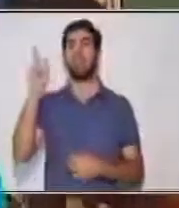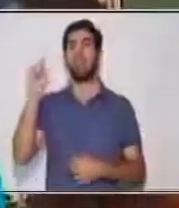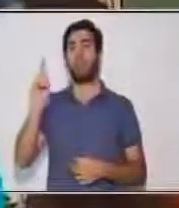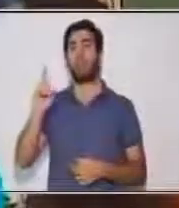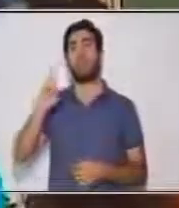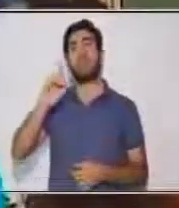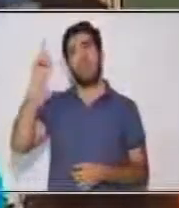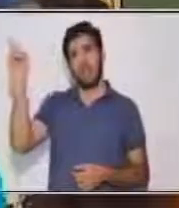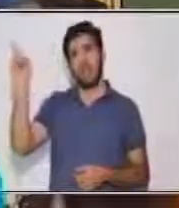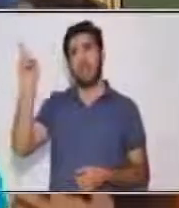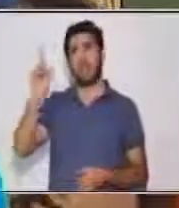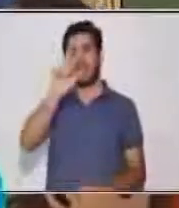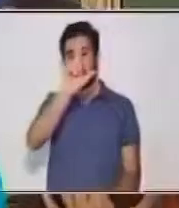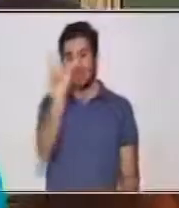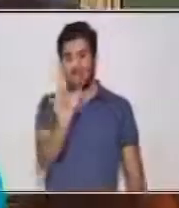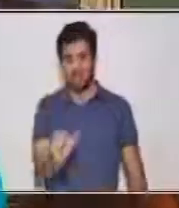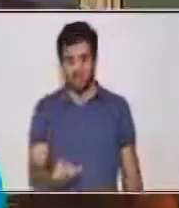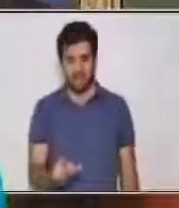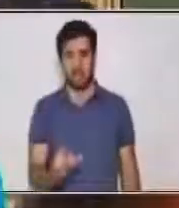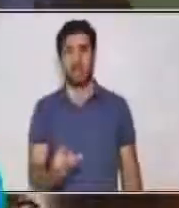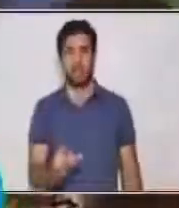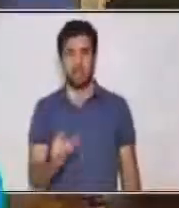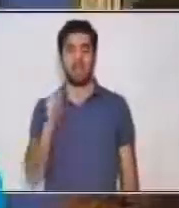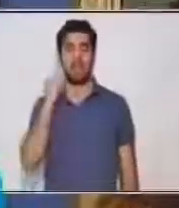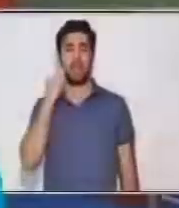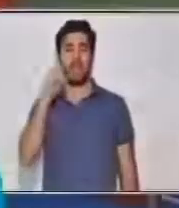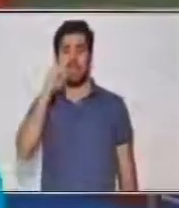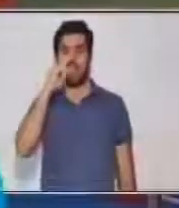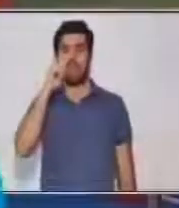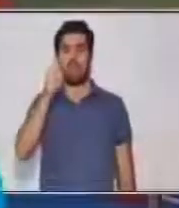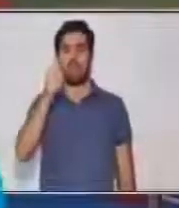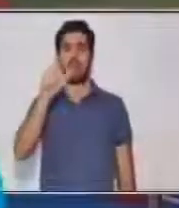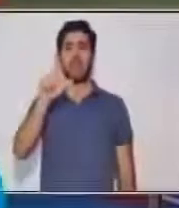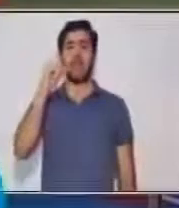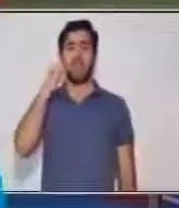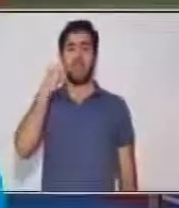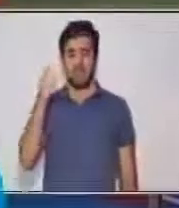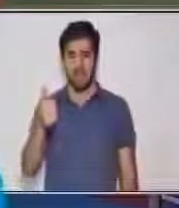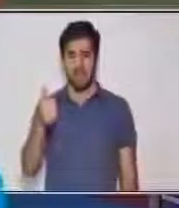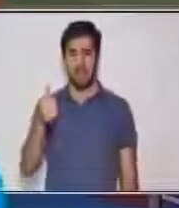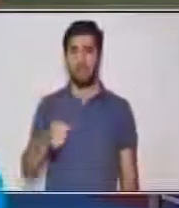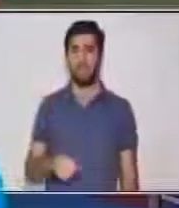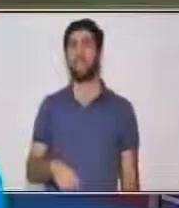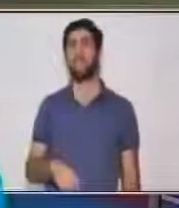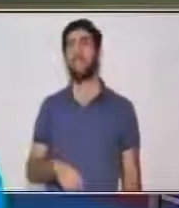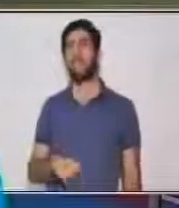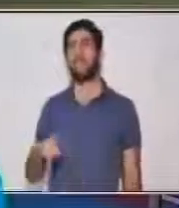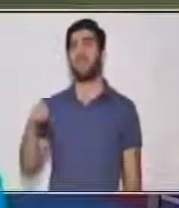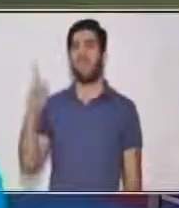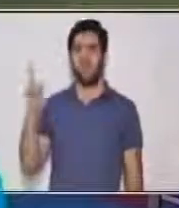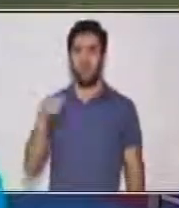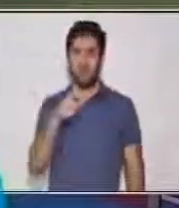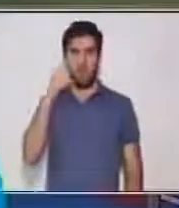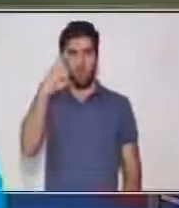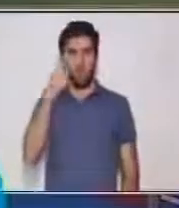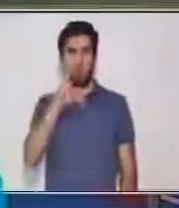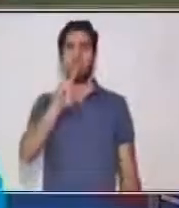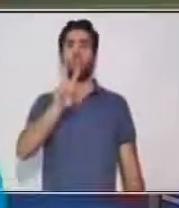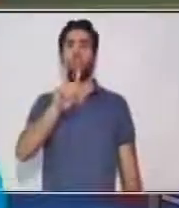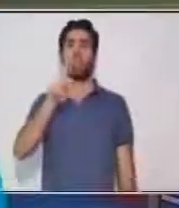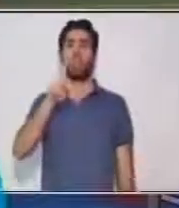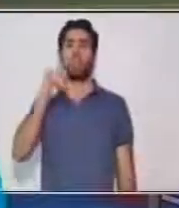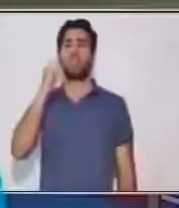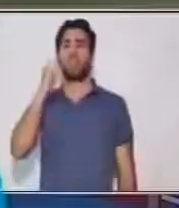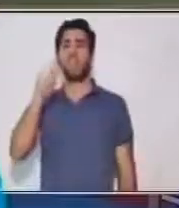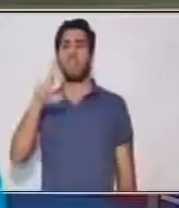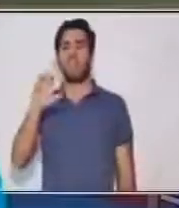cultura, ¿verdad? Y dice que pesa un poco más de dos kilos. Piensa tú cuántos son dos kilos.